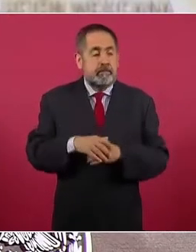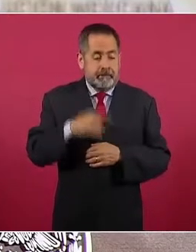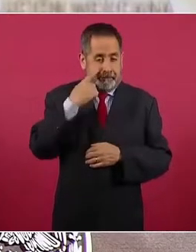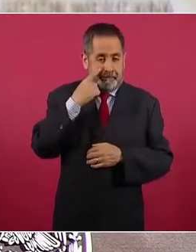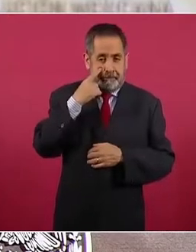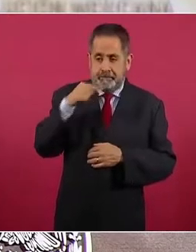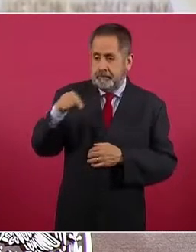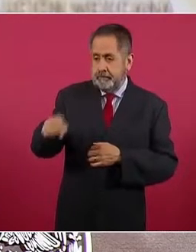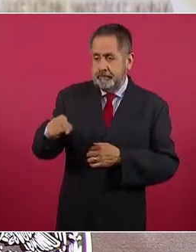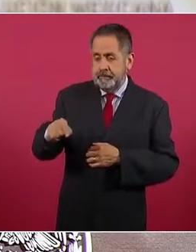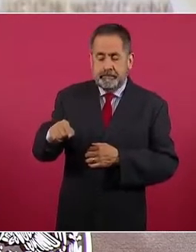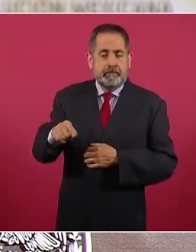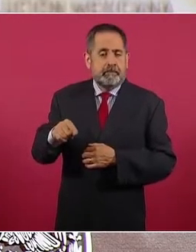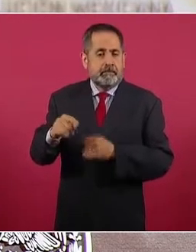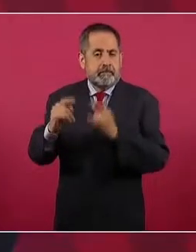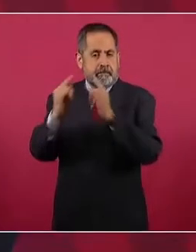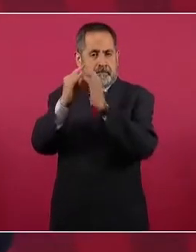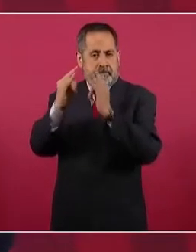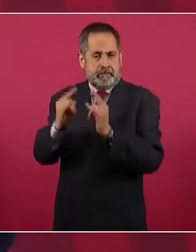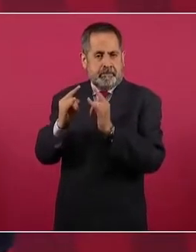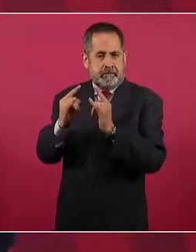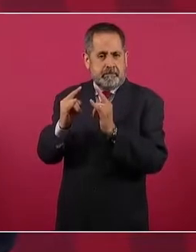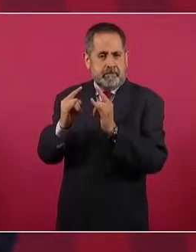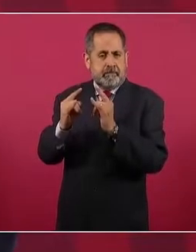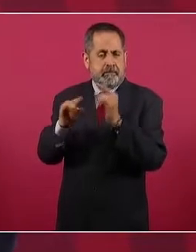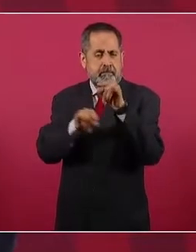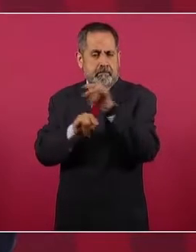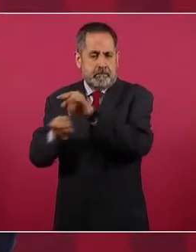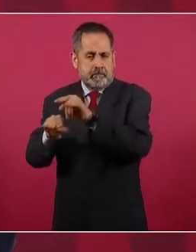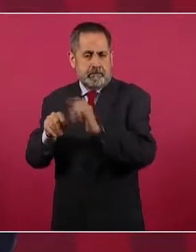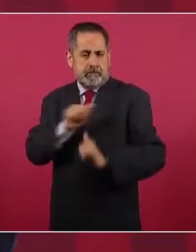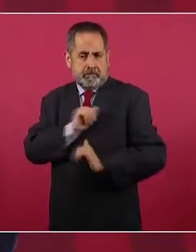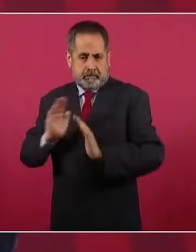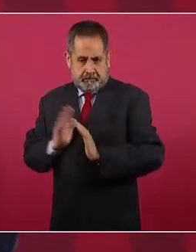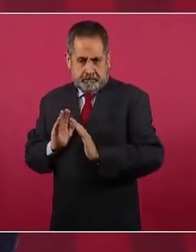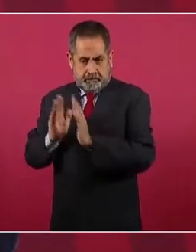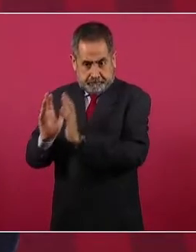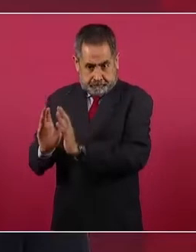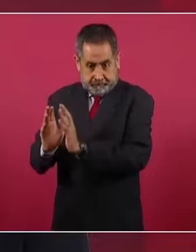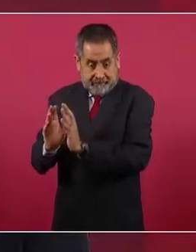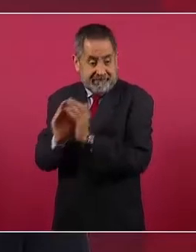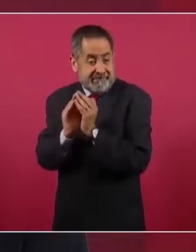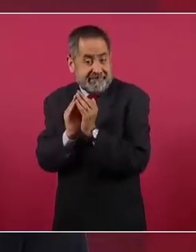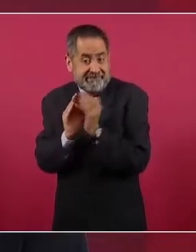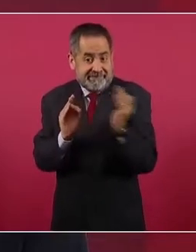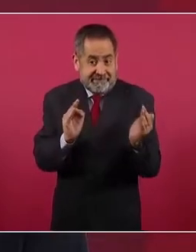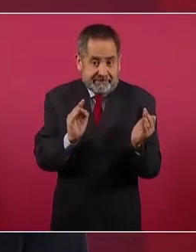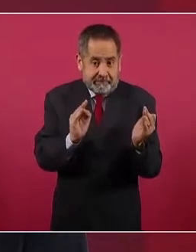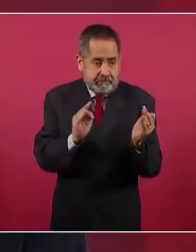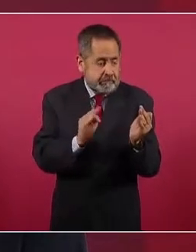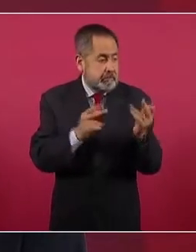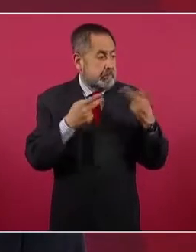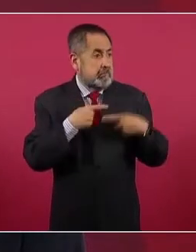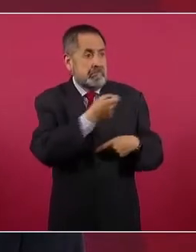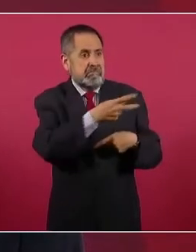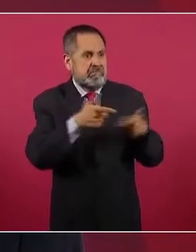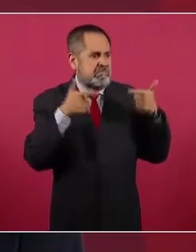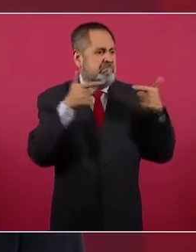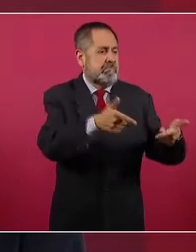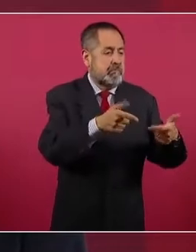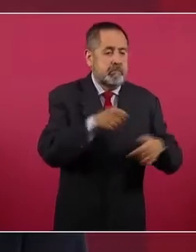de un cuartel militar a un ciudadano y no pudiese